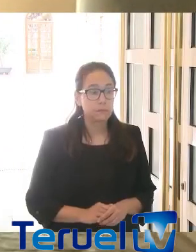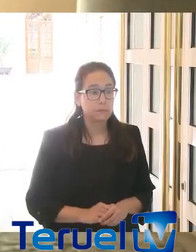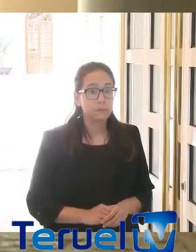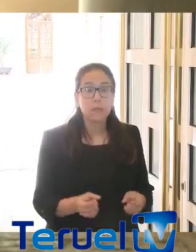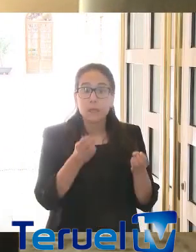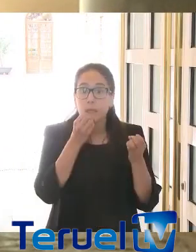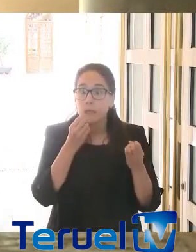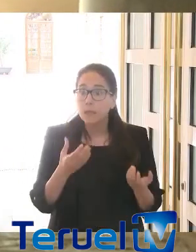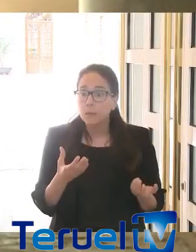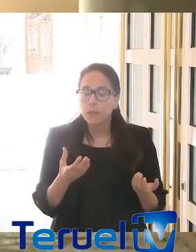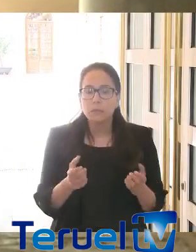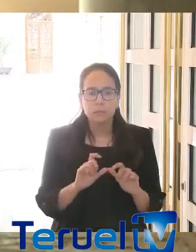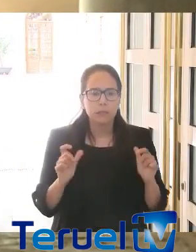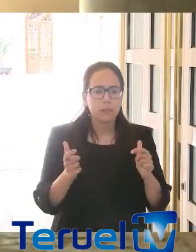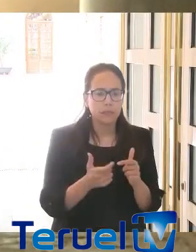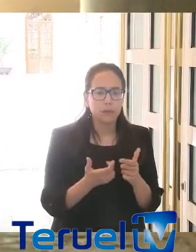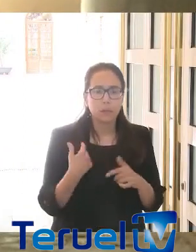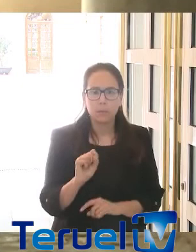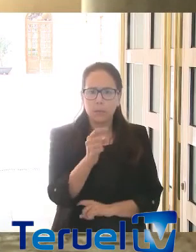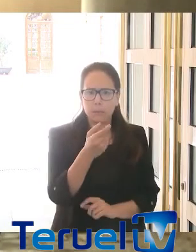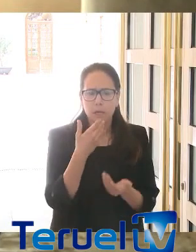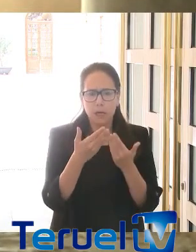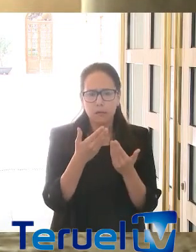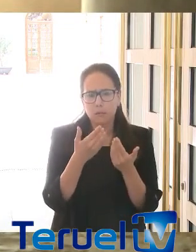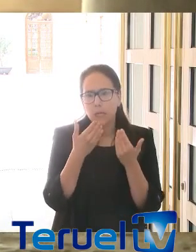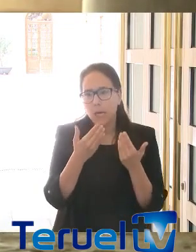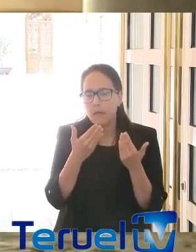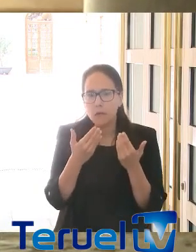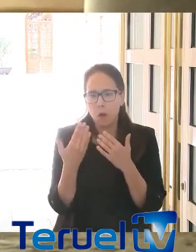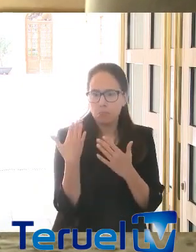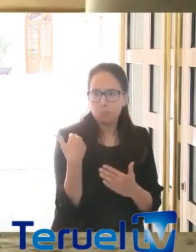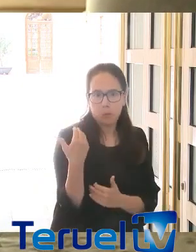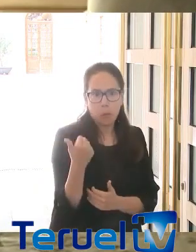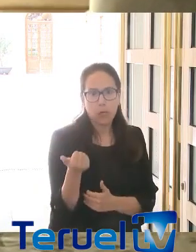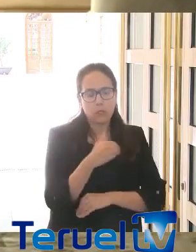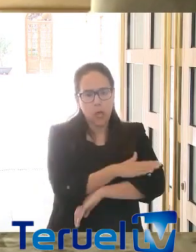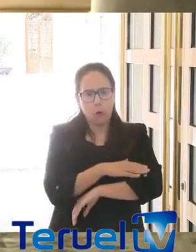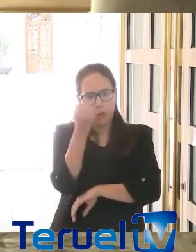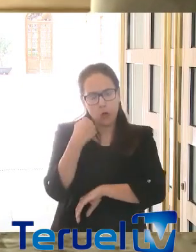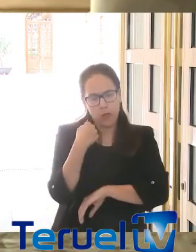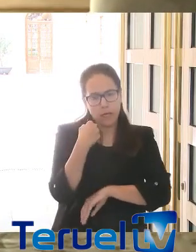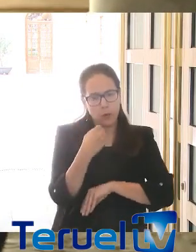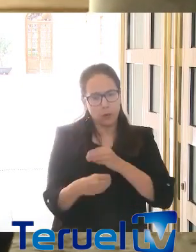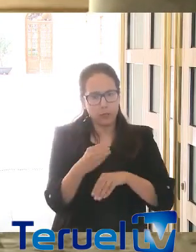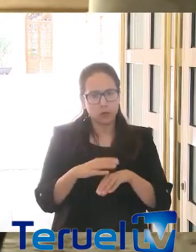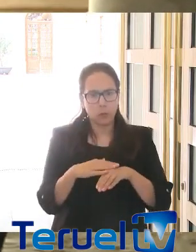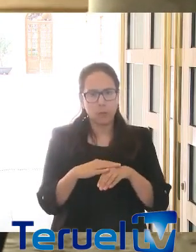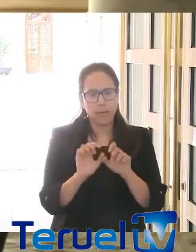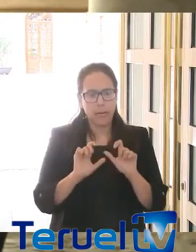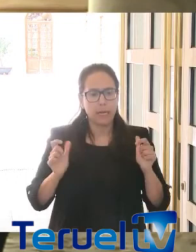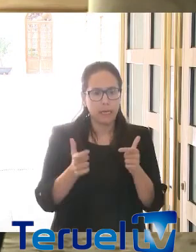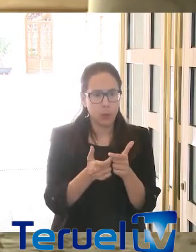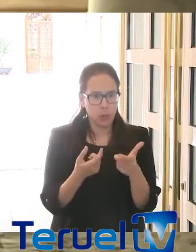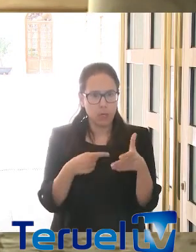Bien, hemos asistido a una reunión en la que, en primer lugar, hemos agradecido la convocatoria del Gobierno de Aragón para reunirnos con los